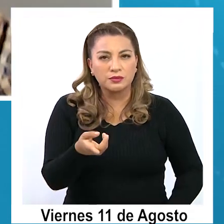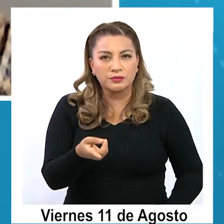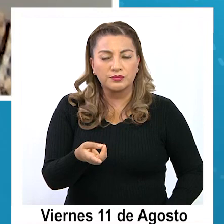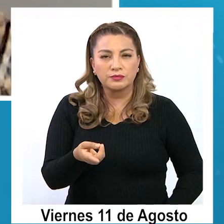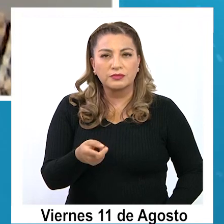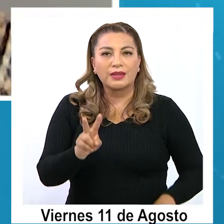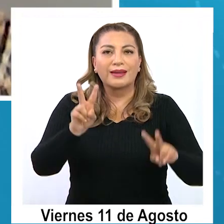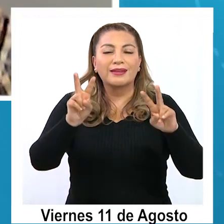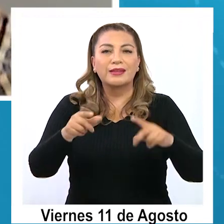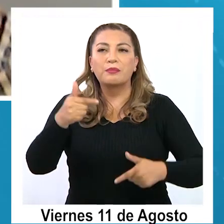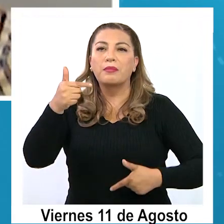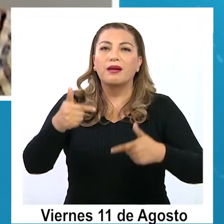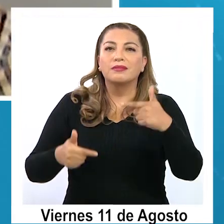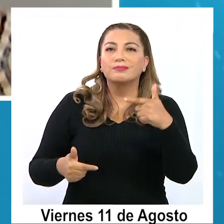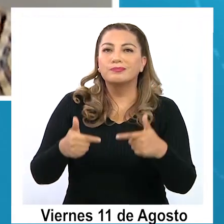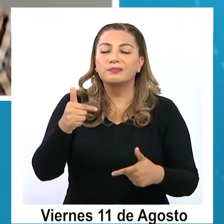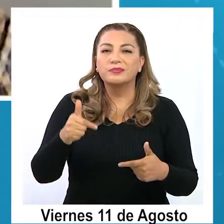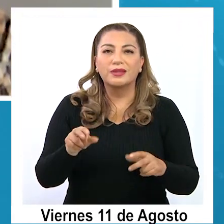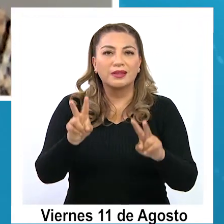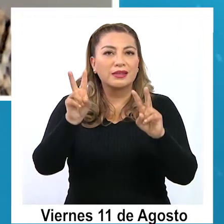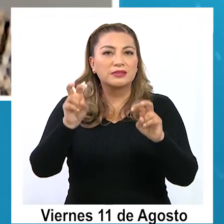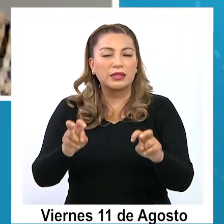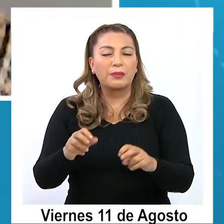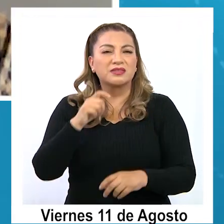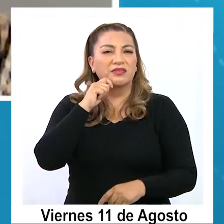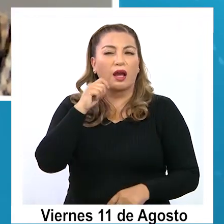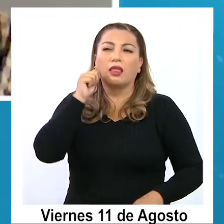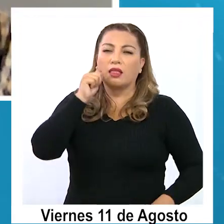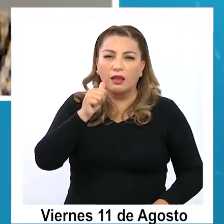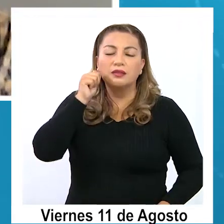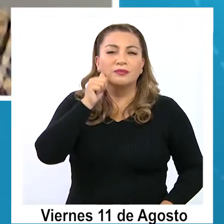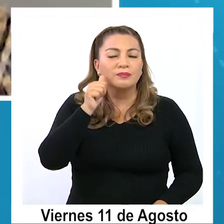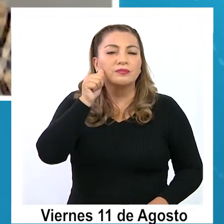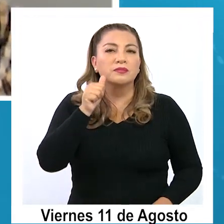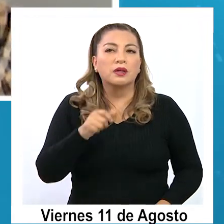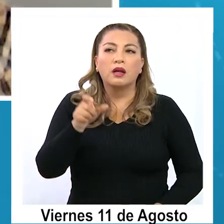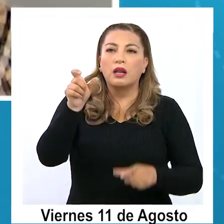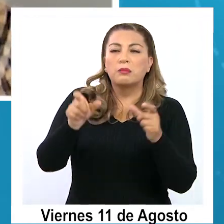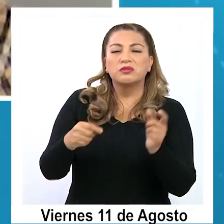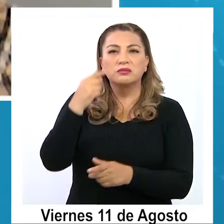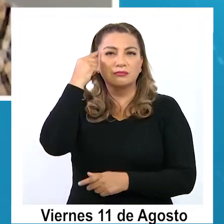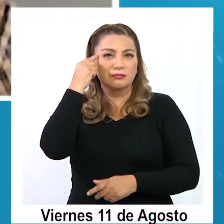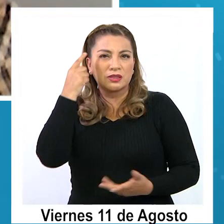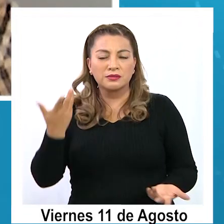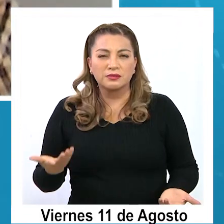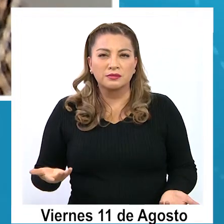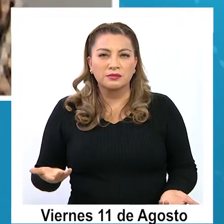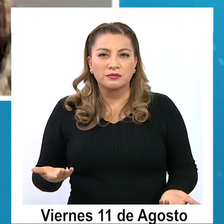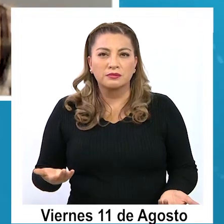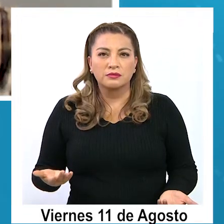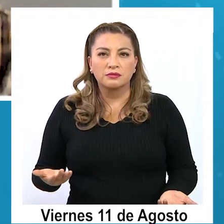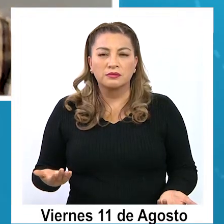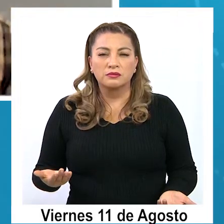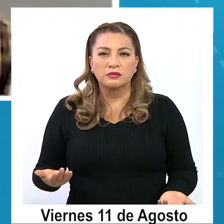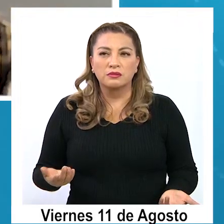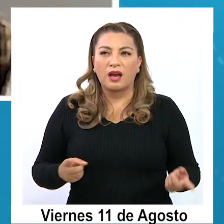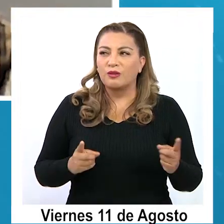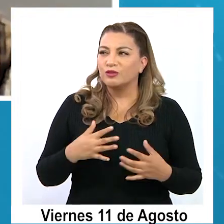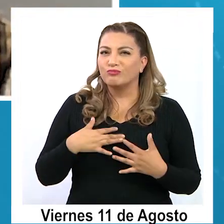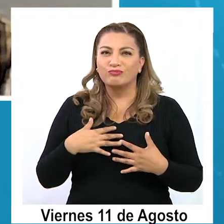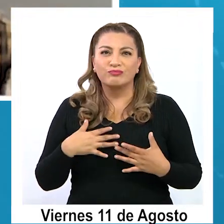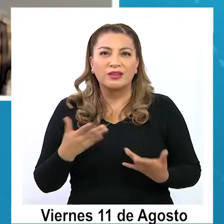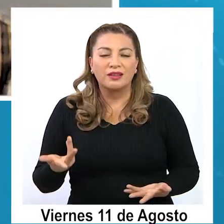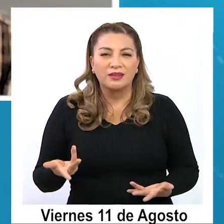la política está en ese tema del día a día, entonces, la gente mira un poco, se está frustrada, porque